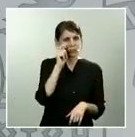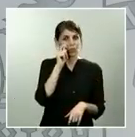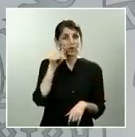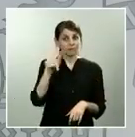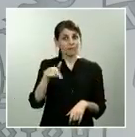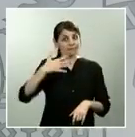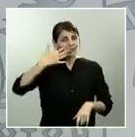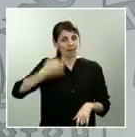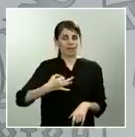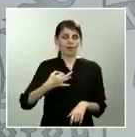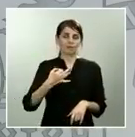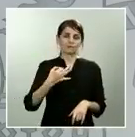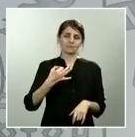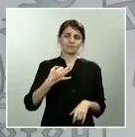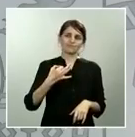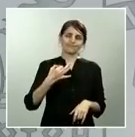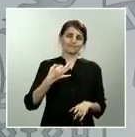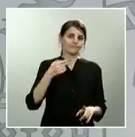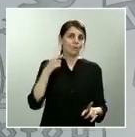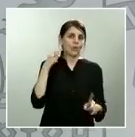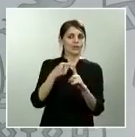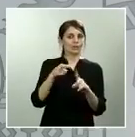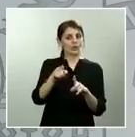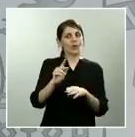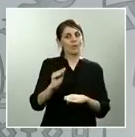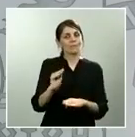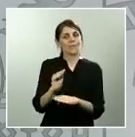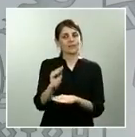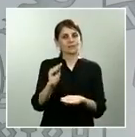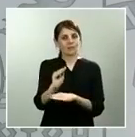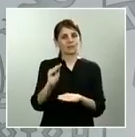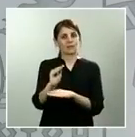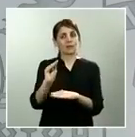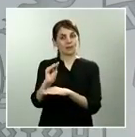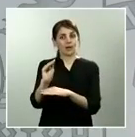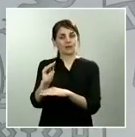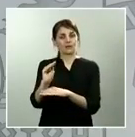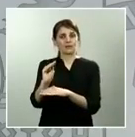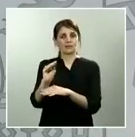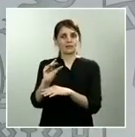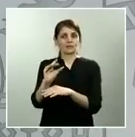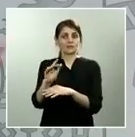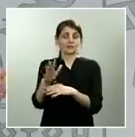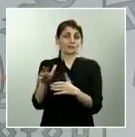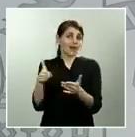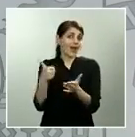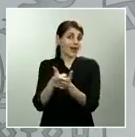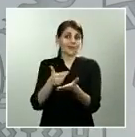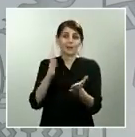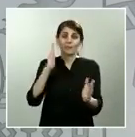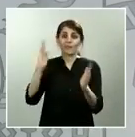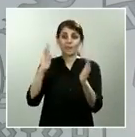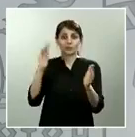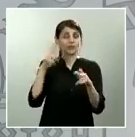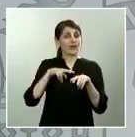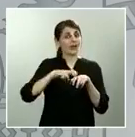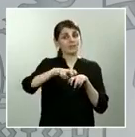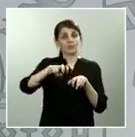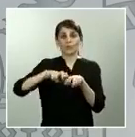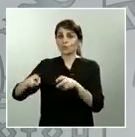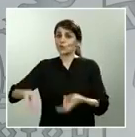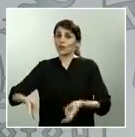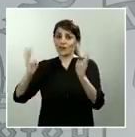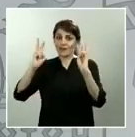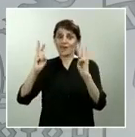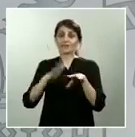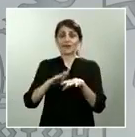mayor tiempo posible hasta que los ciudadanos puedan circular con total normalidad y el turismo pueda ser ese gran atractivo